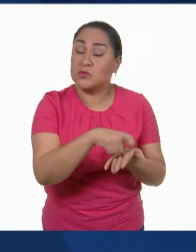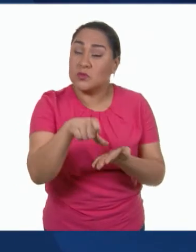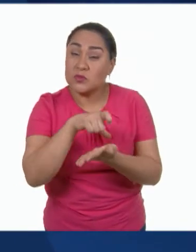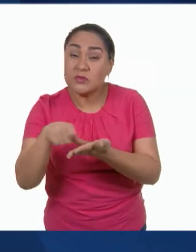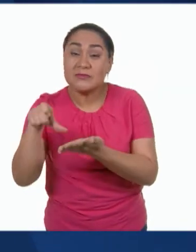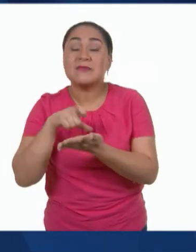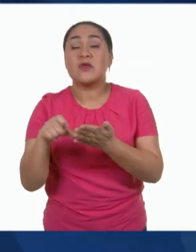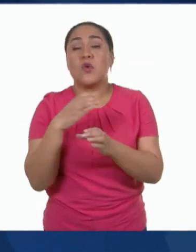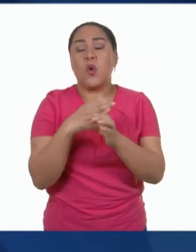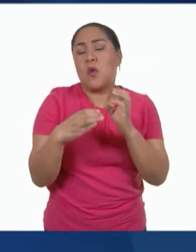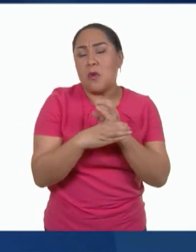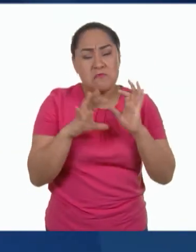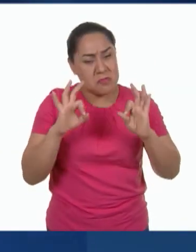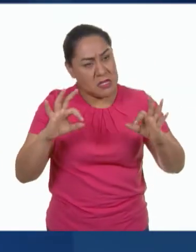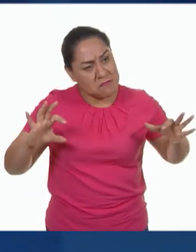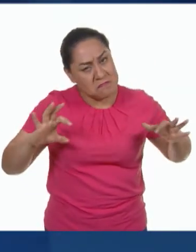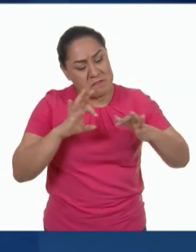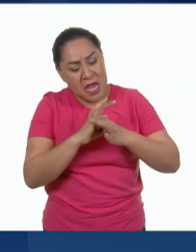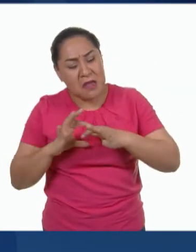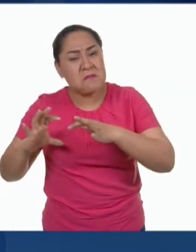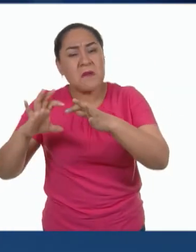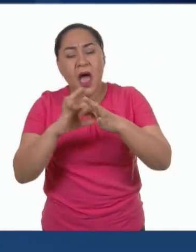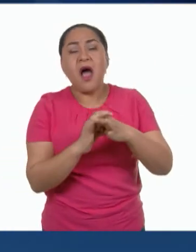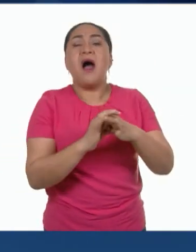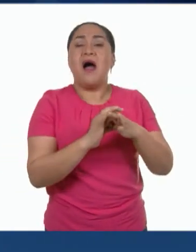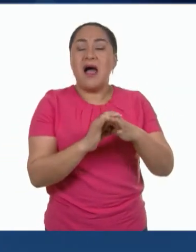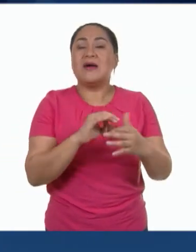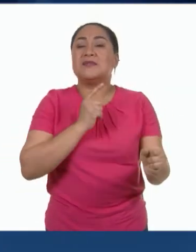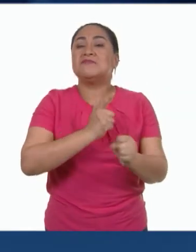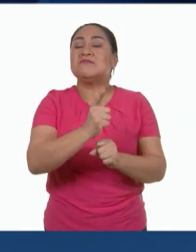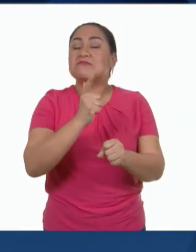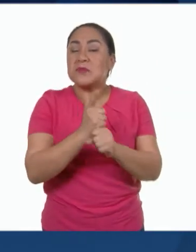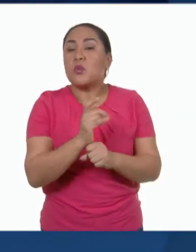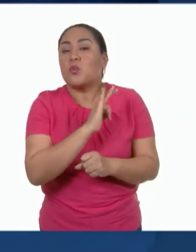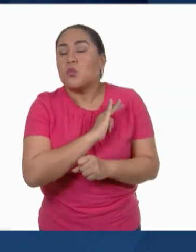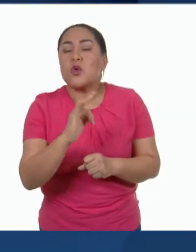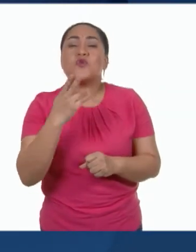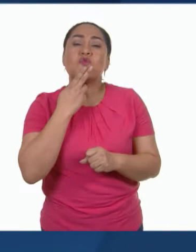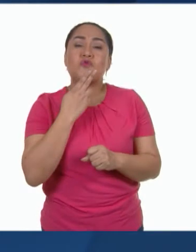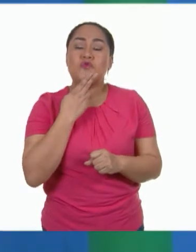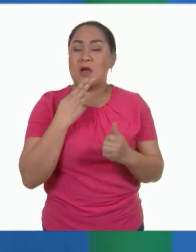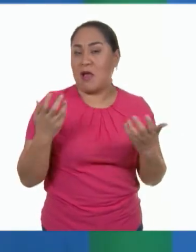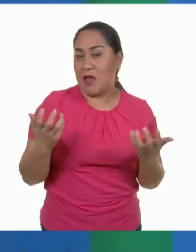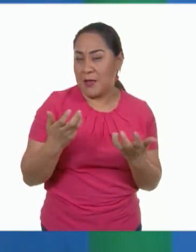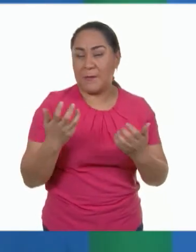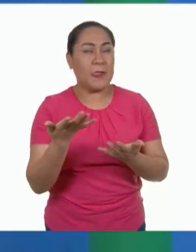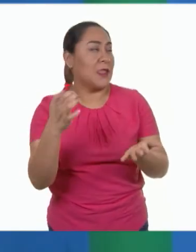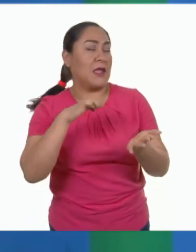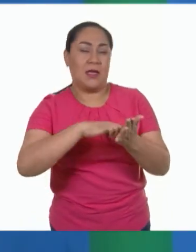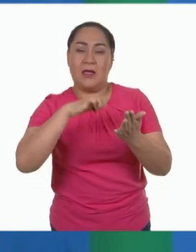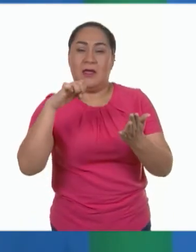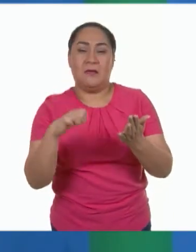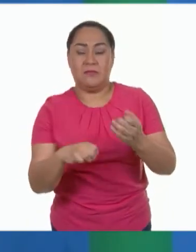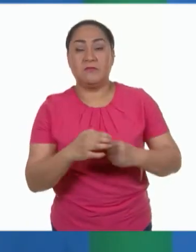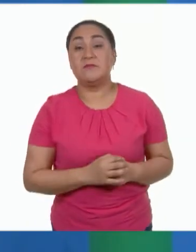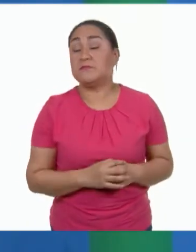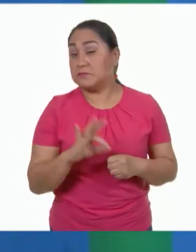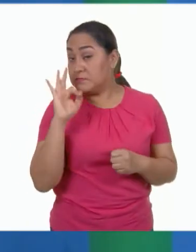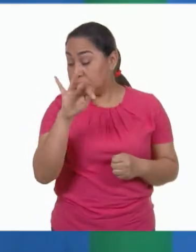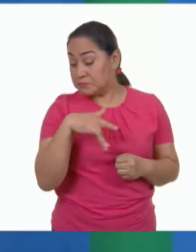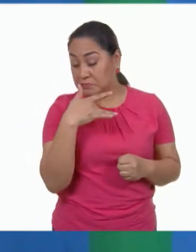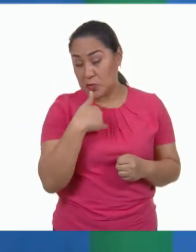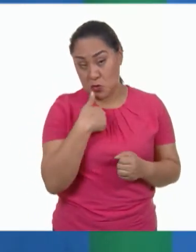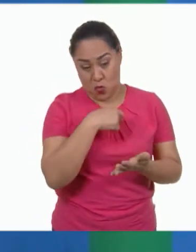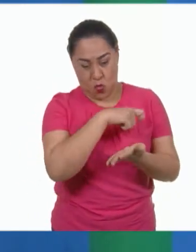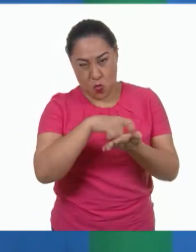conectan unas con otras, haciendo aún más significativo el efecto de dichas acciones. Por ejemplo, si compramos